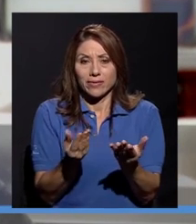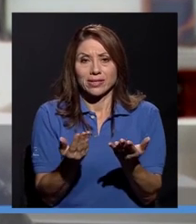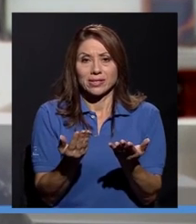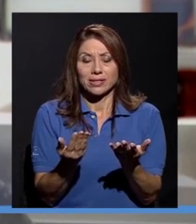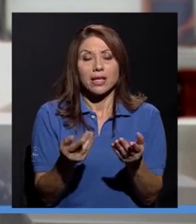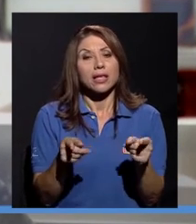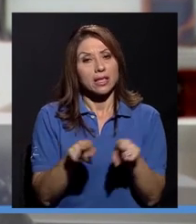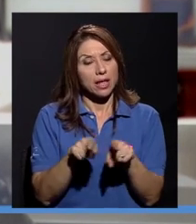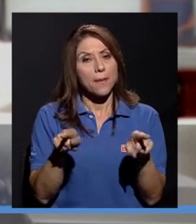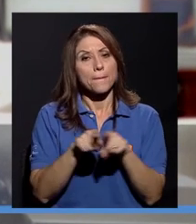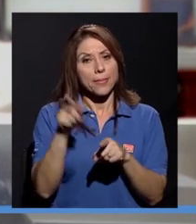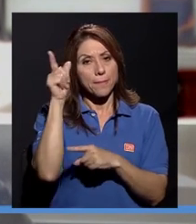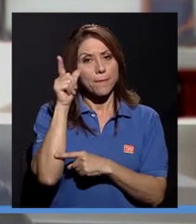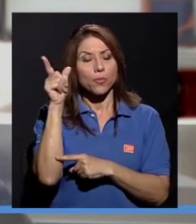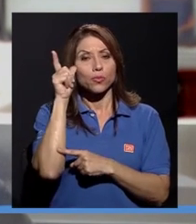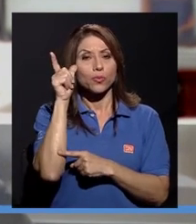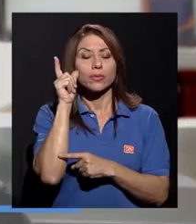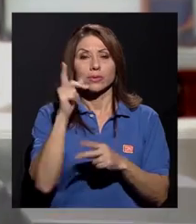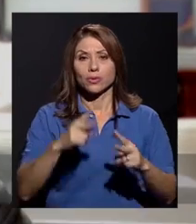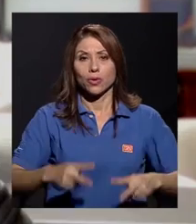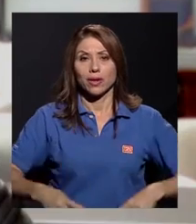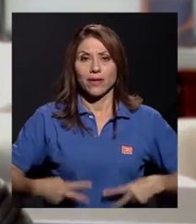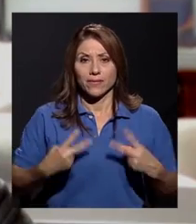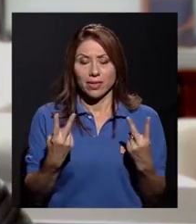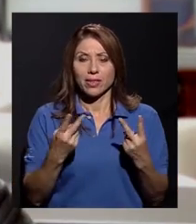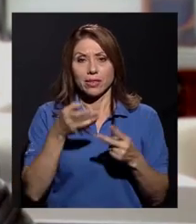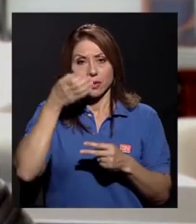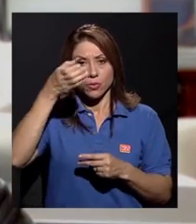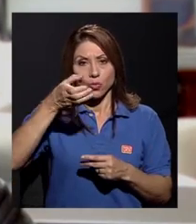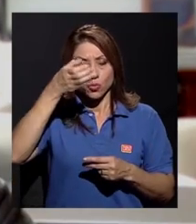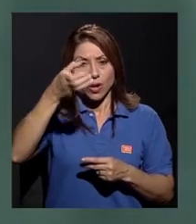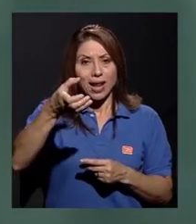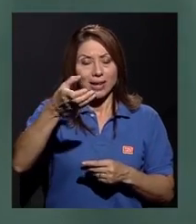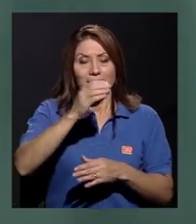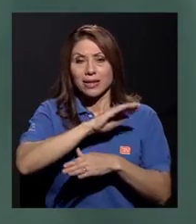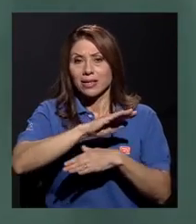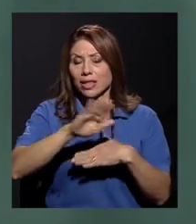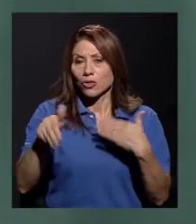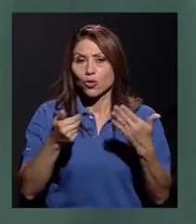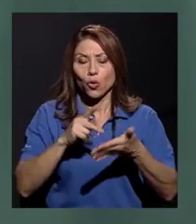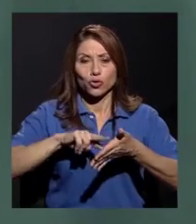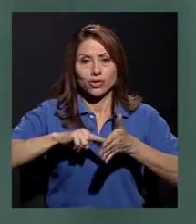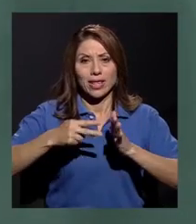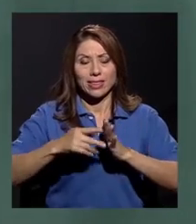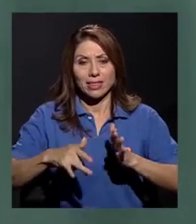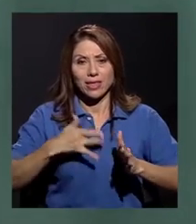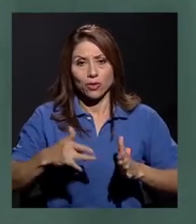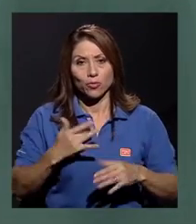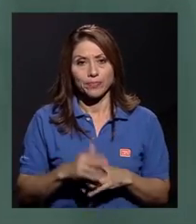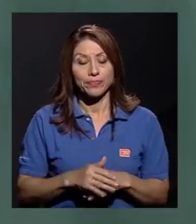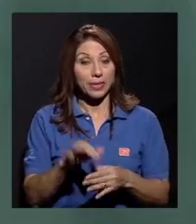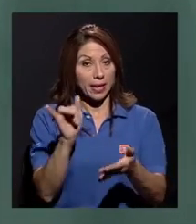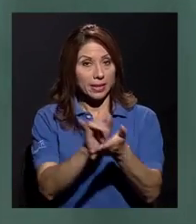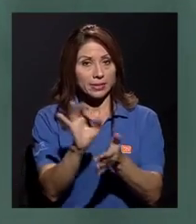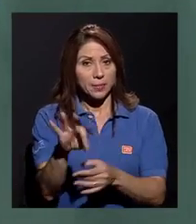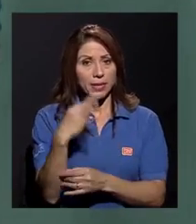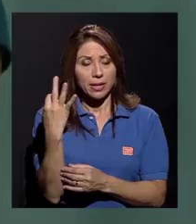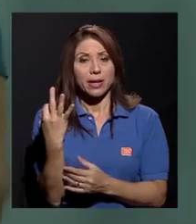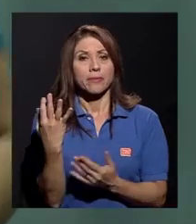supuesto, también sobre la vida cultural en todo sentido. De esta manera,